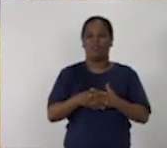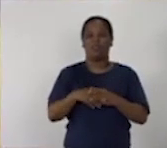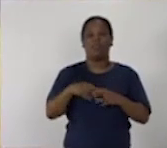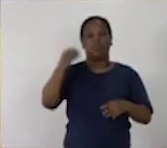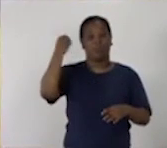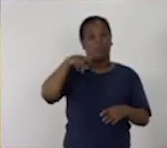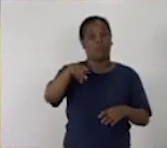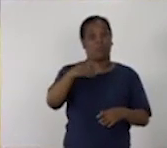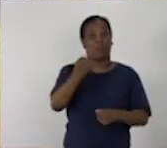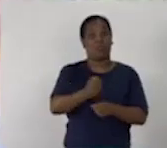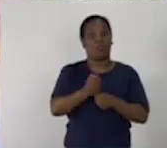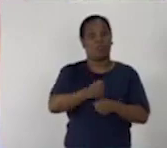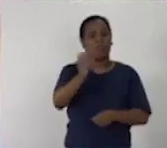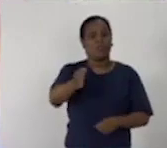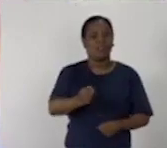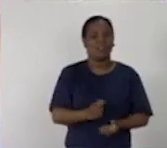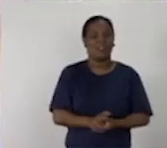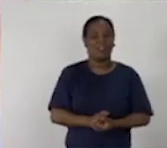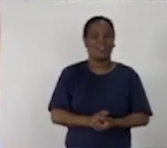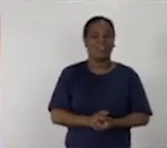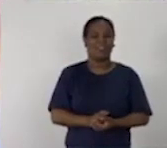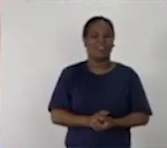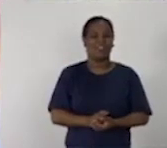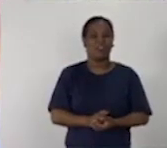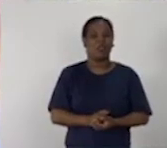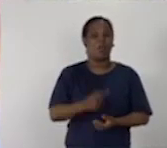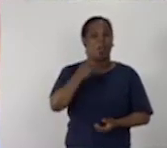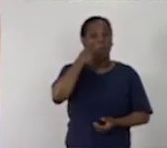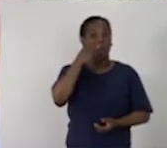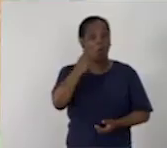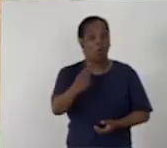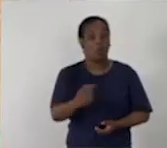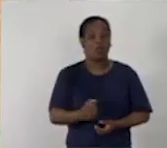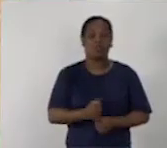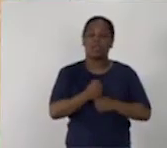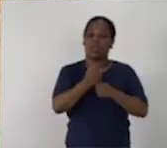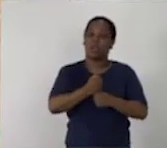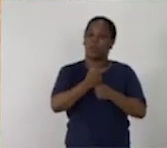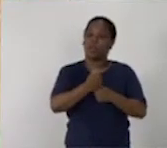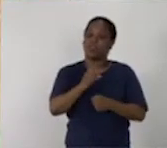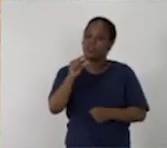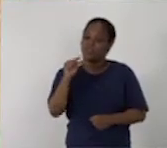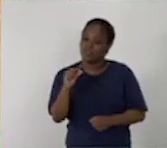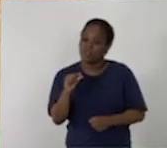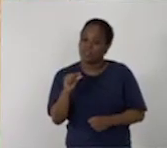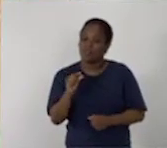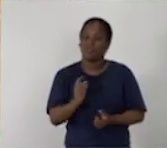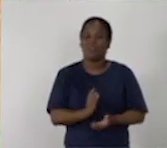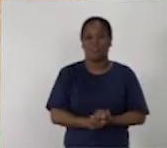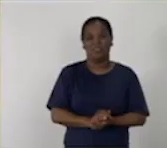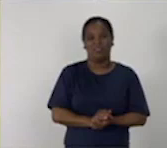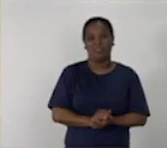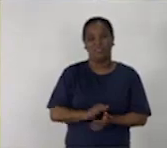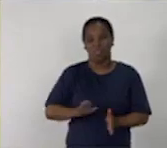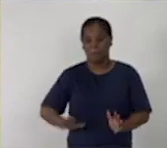que es un caballo, ¿cierto? Conocen también que caballito es un caballo pequeño.